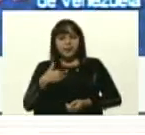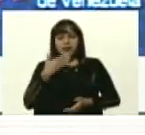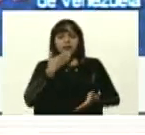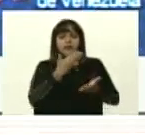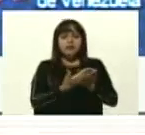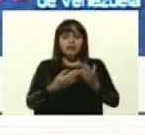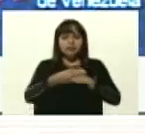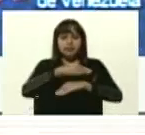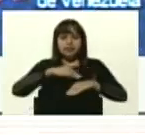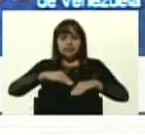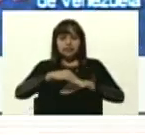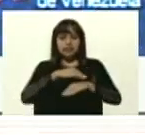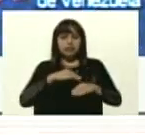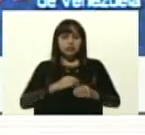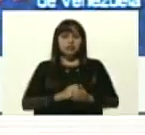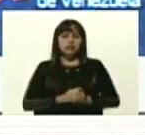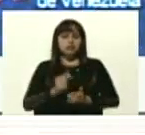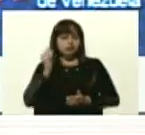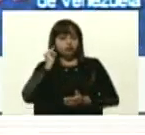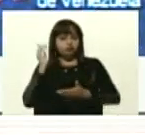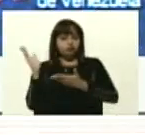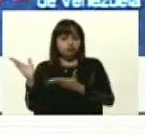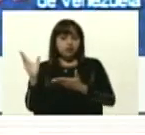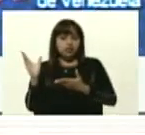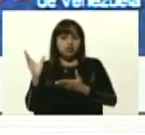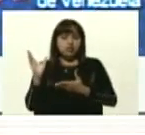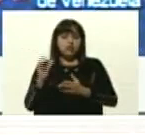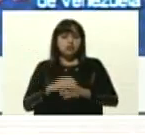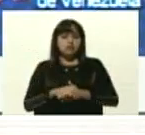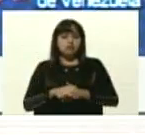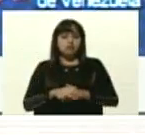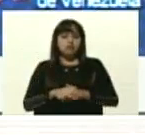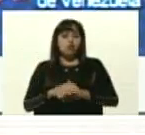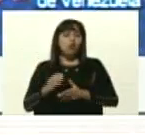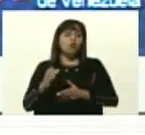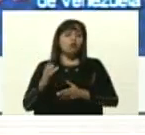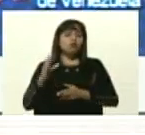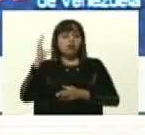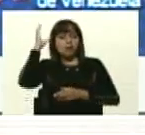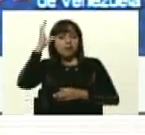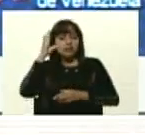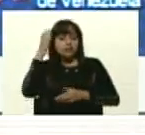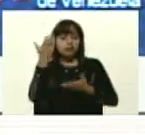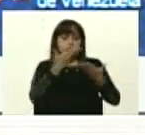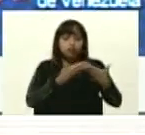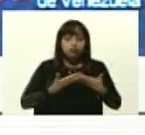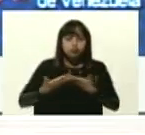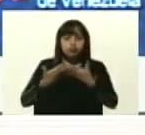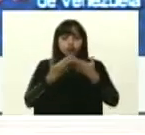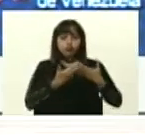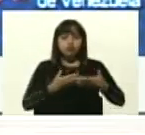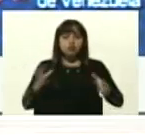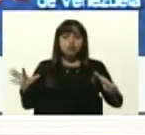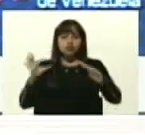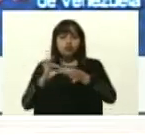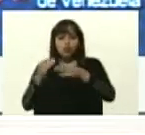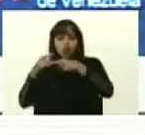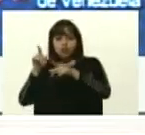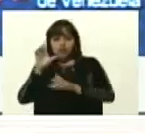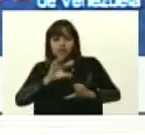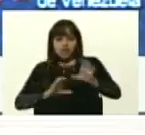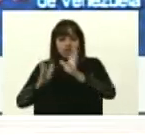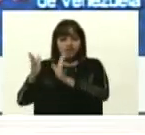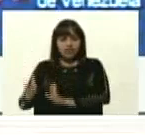ministra por su capacidad de estudio. Allí se unió a otra científica, pero